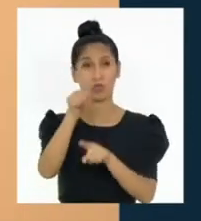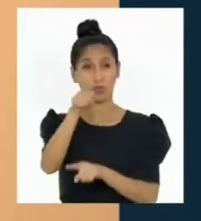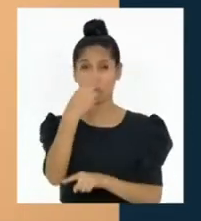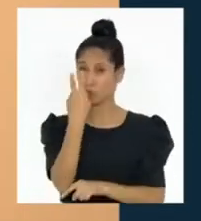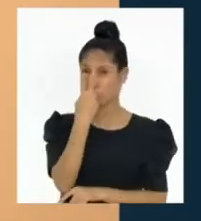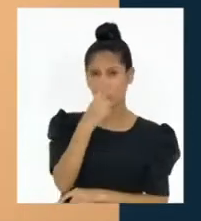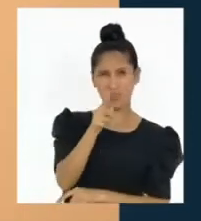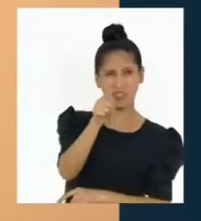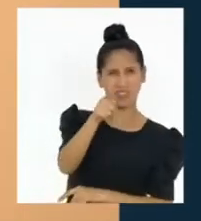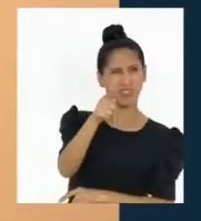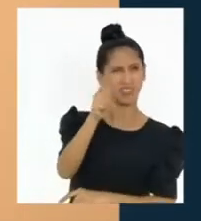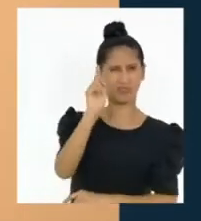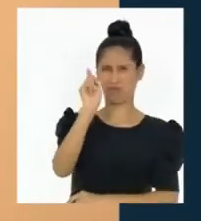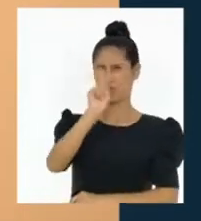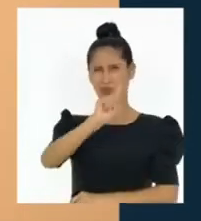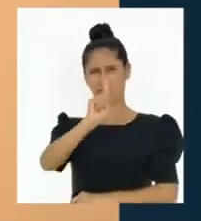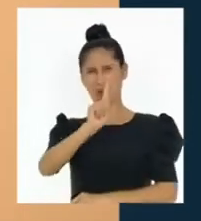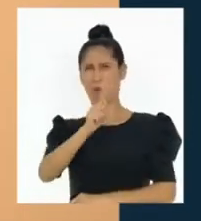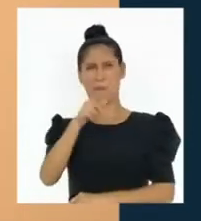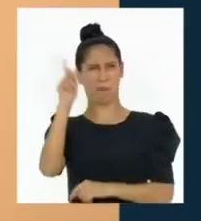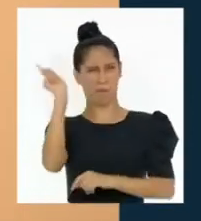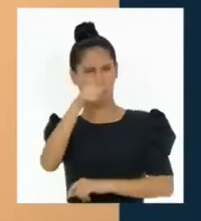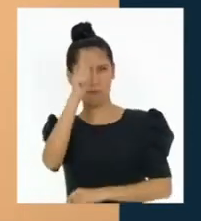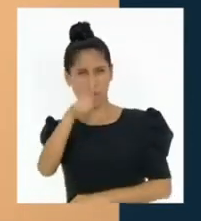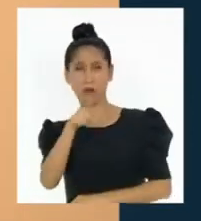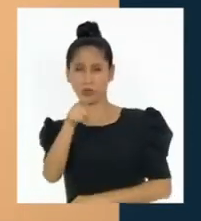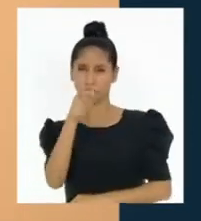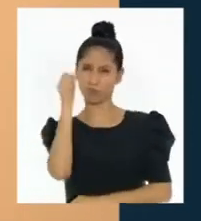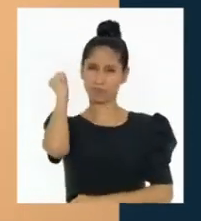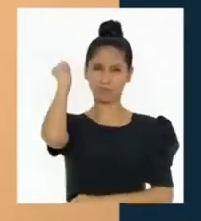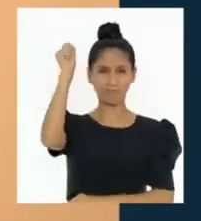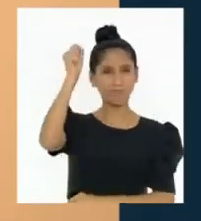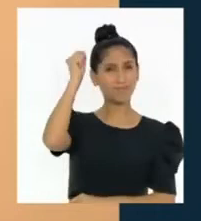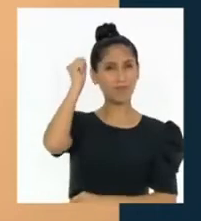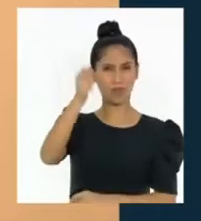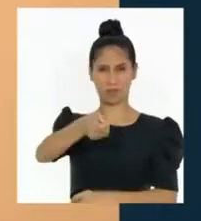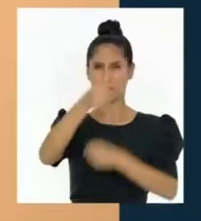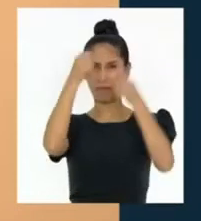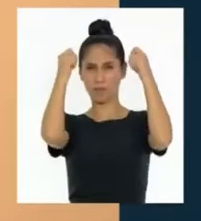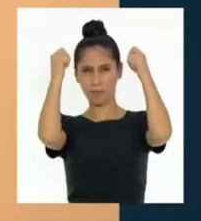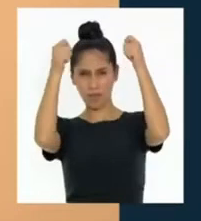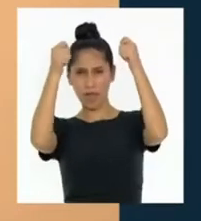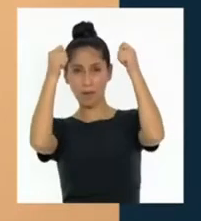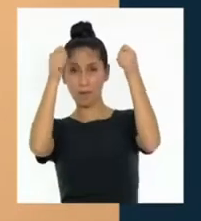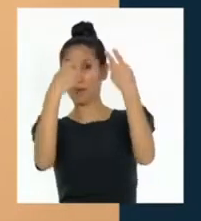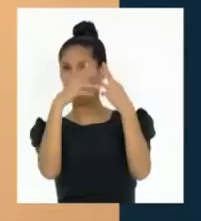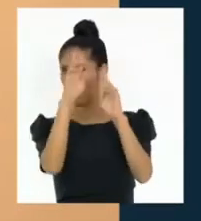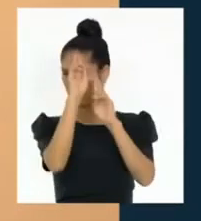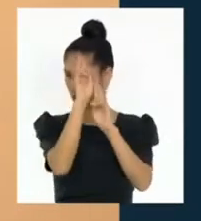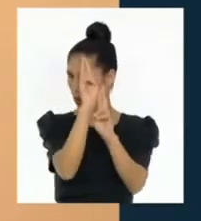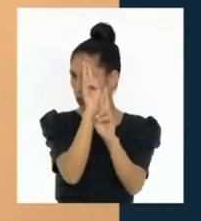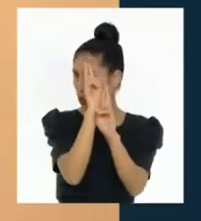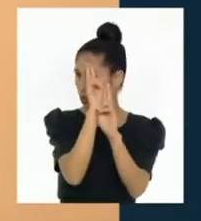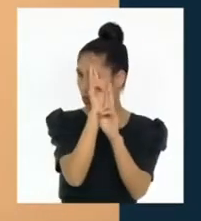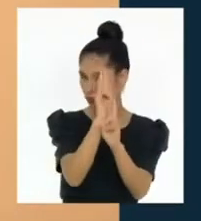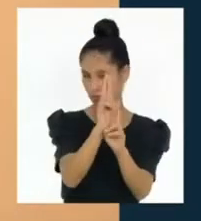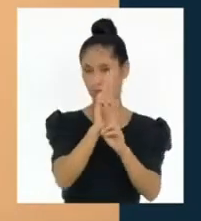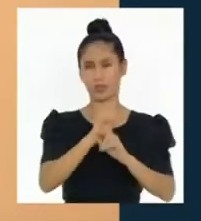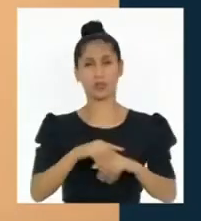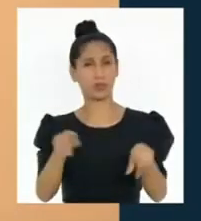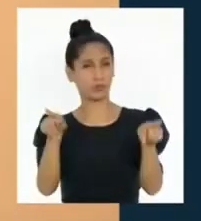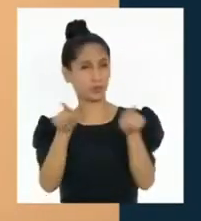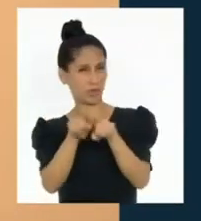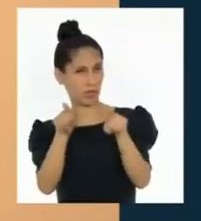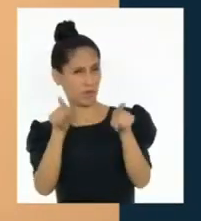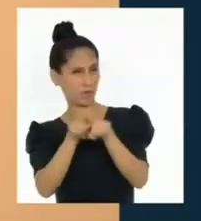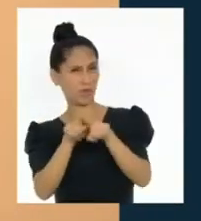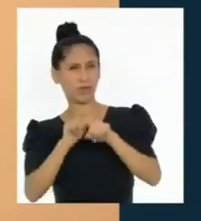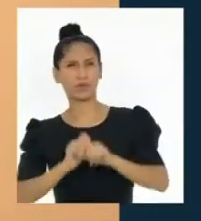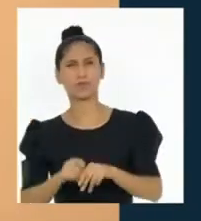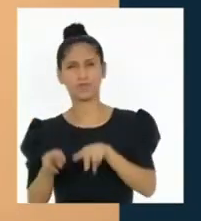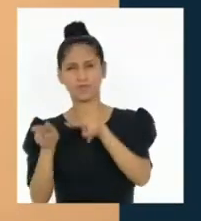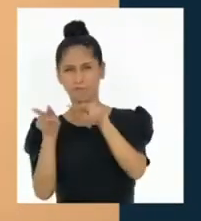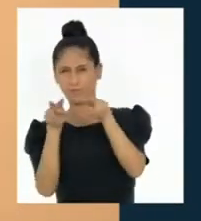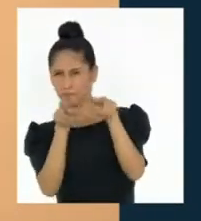candidatas o candidatos o indirectamente mediante representantes elegidos. Esto implica que en el régimen